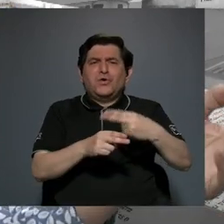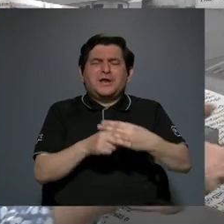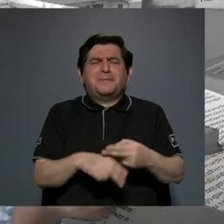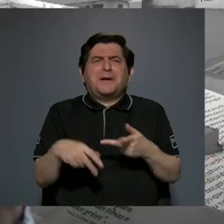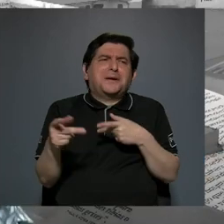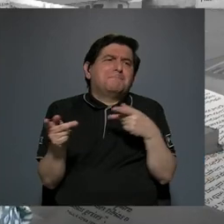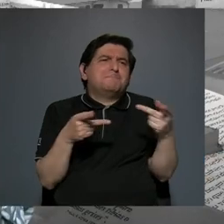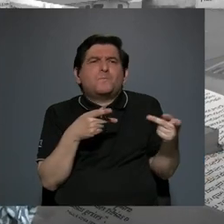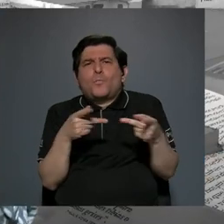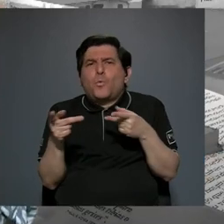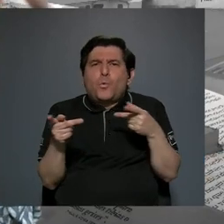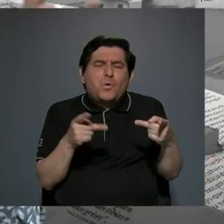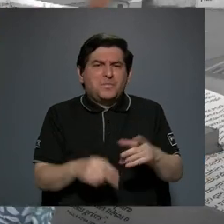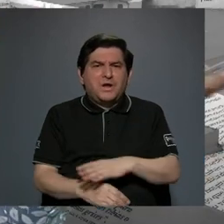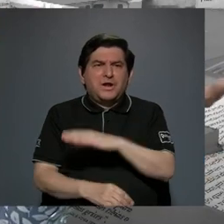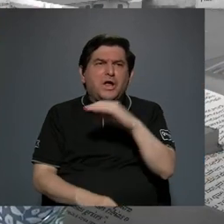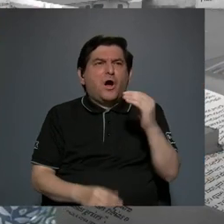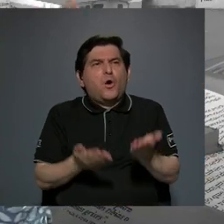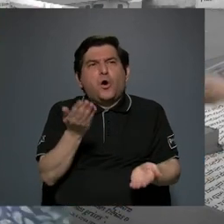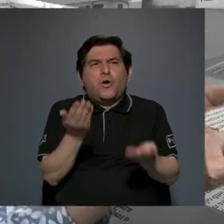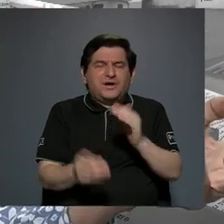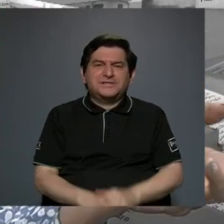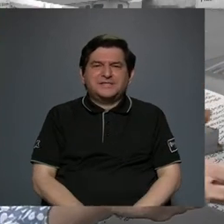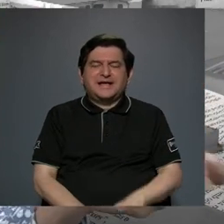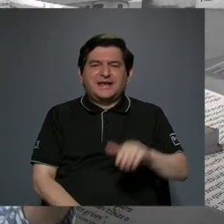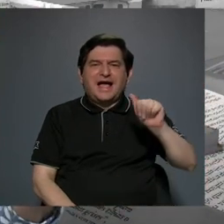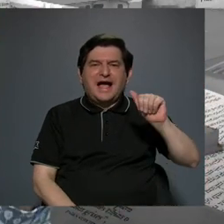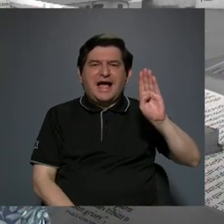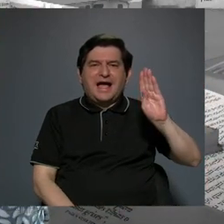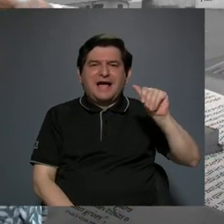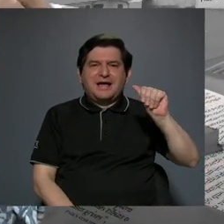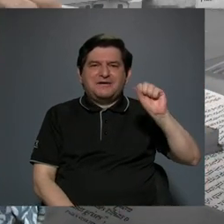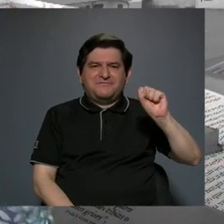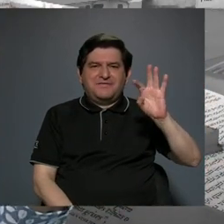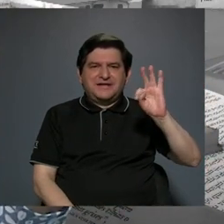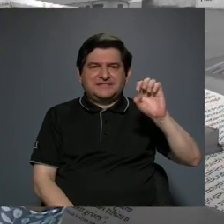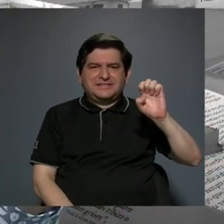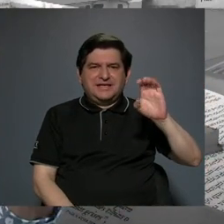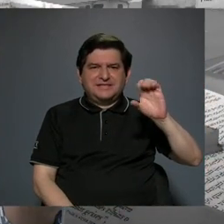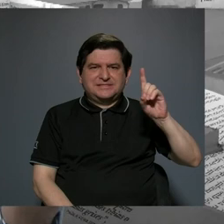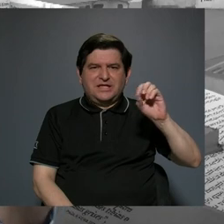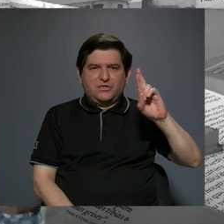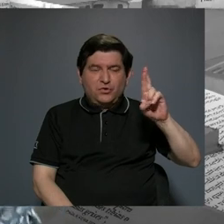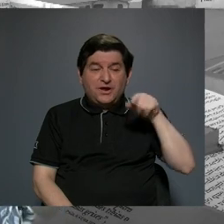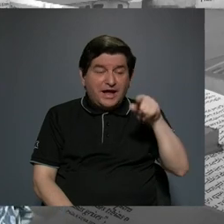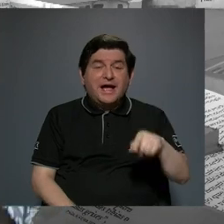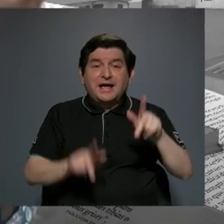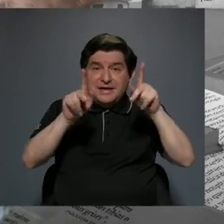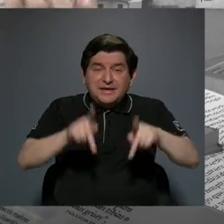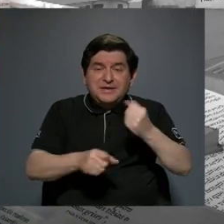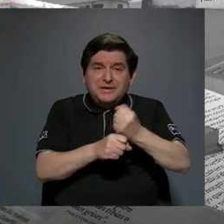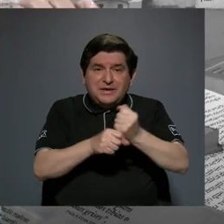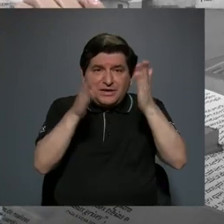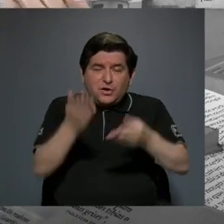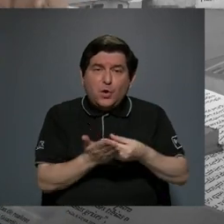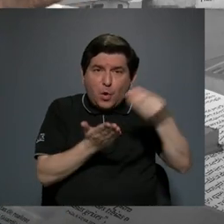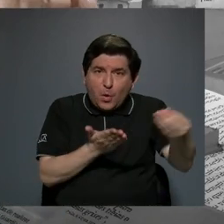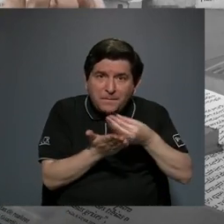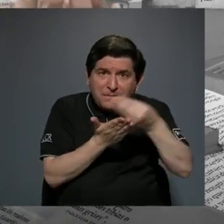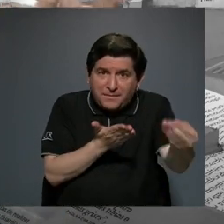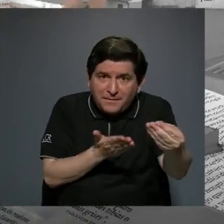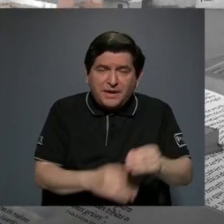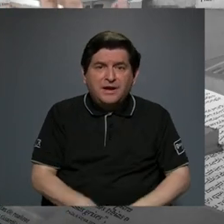pulperías o llamaríamos abastecedores donde los empleados compraban y ellos tenían,